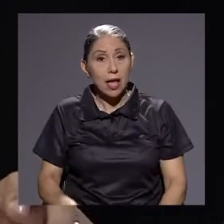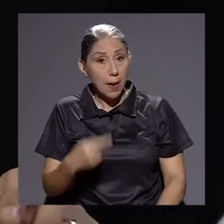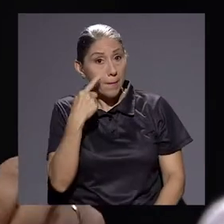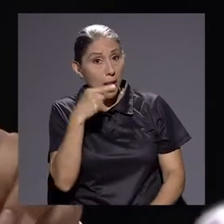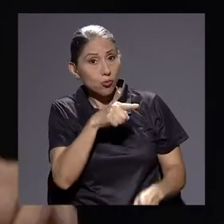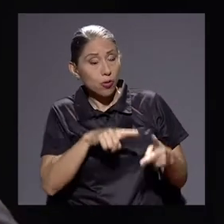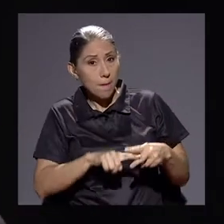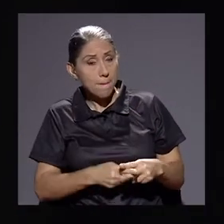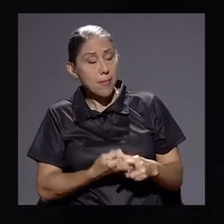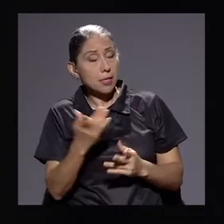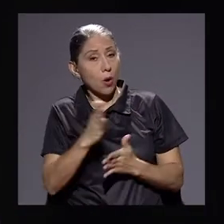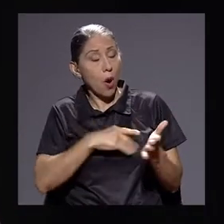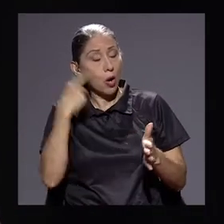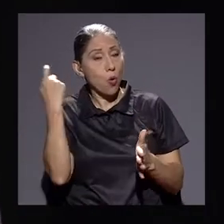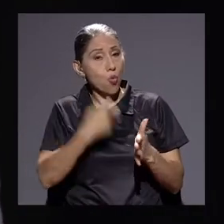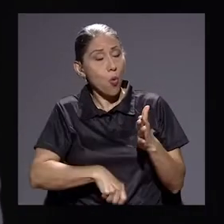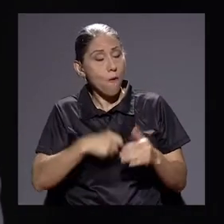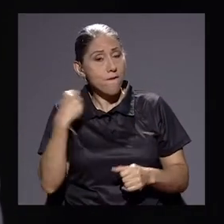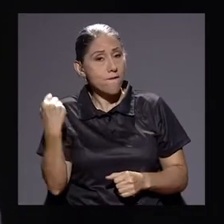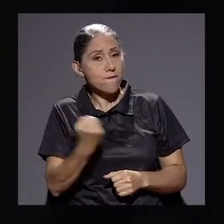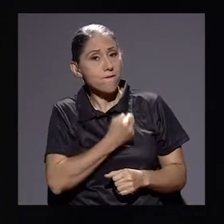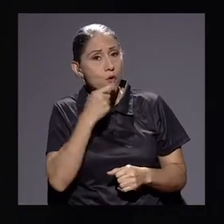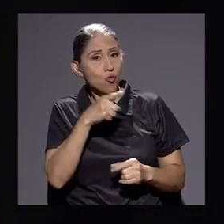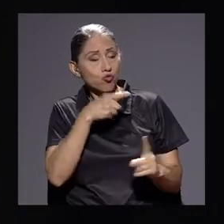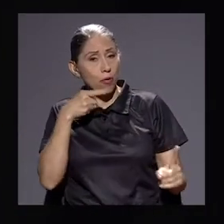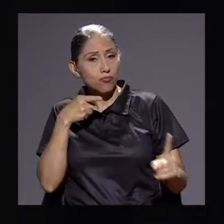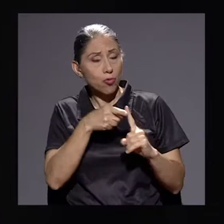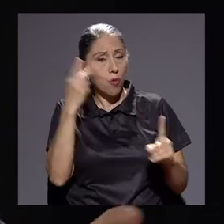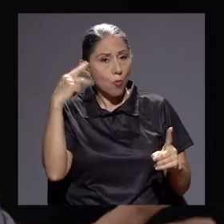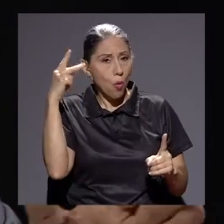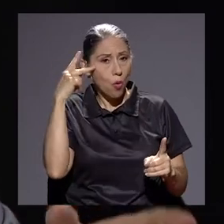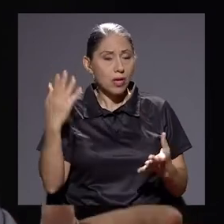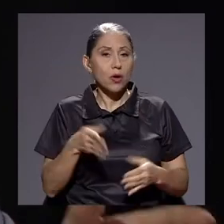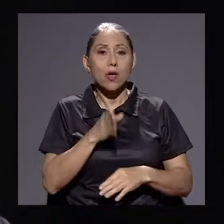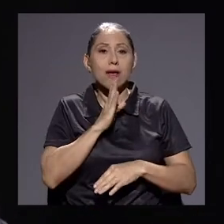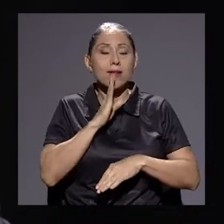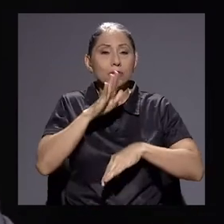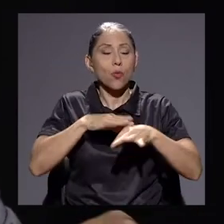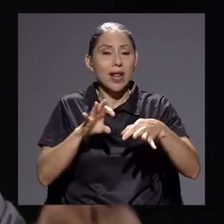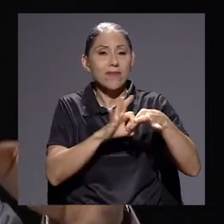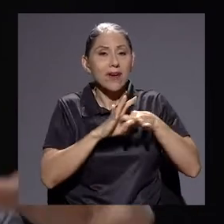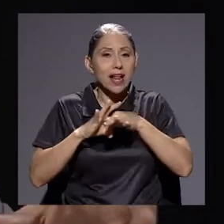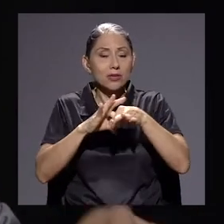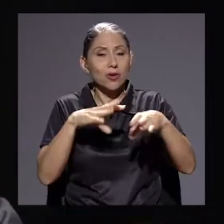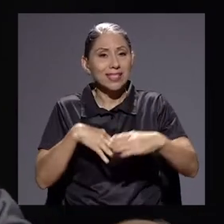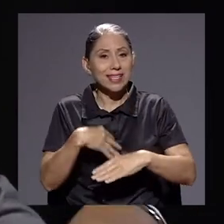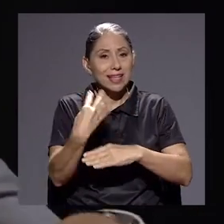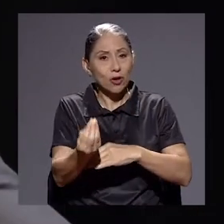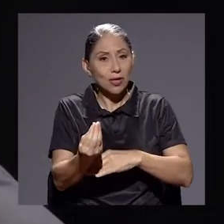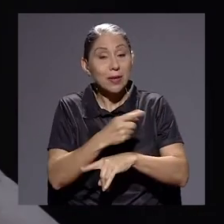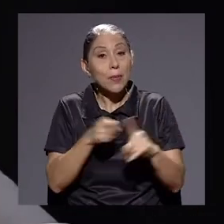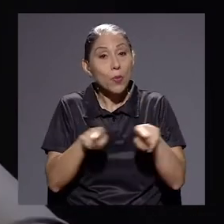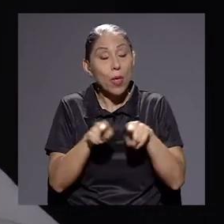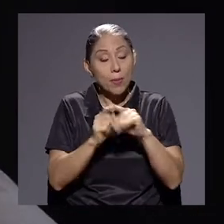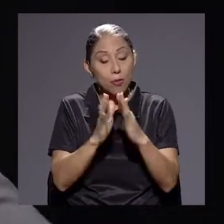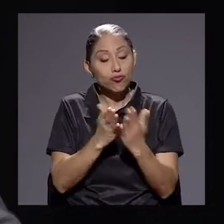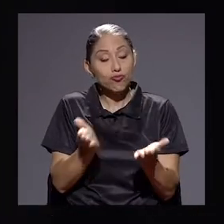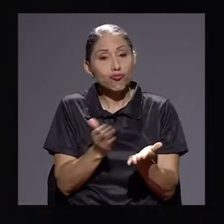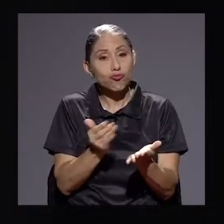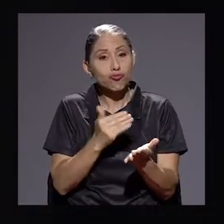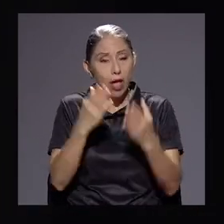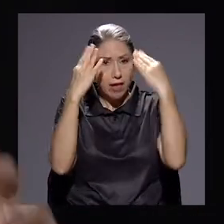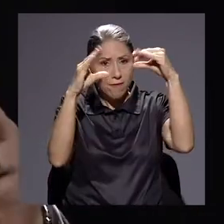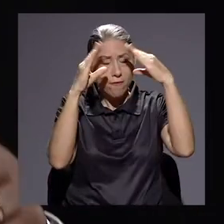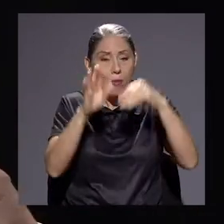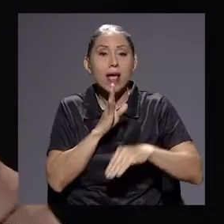duro y es poniéndole el dedo en la llaga a lo político y entonces señala relaciones exteriores. Pero el informe, además, señala a otros dos